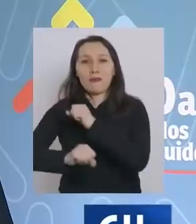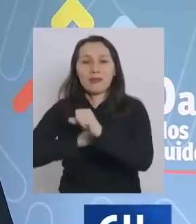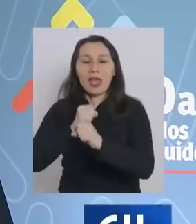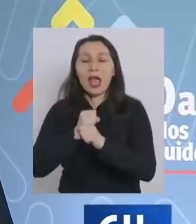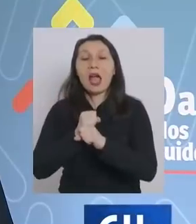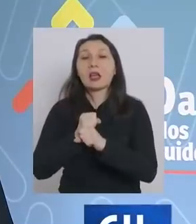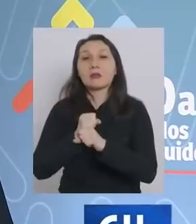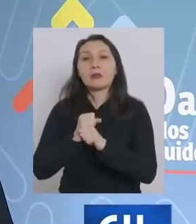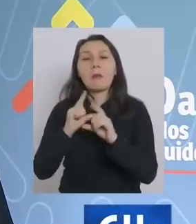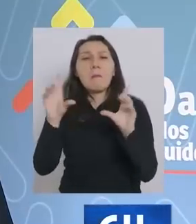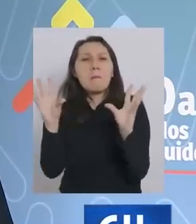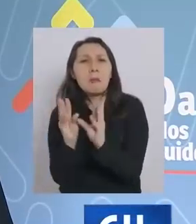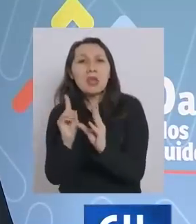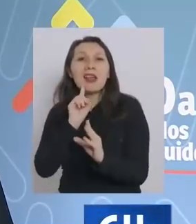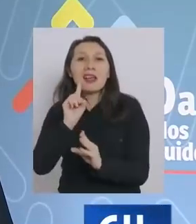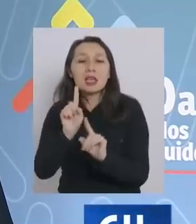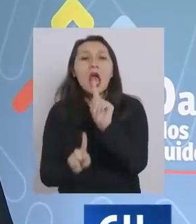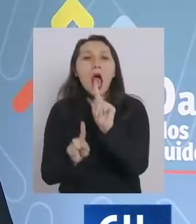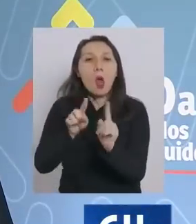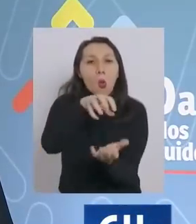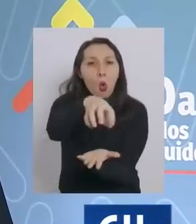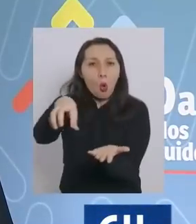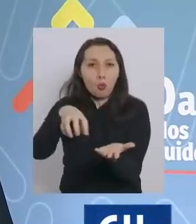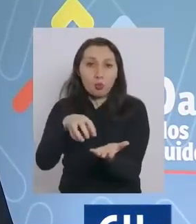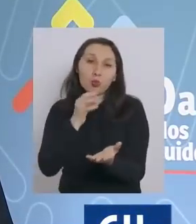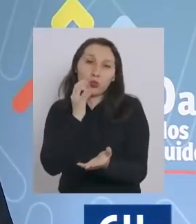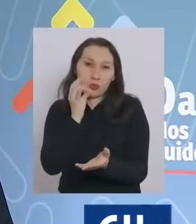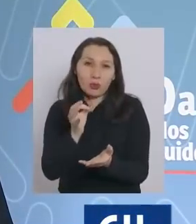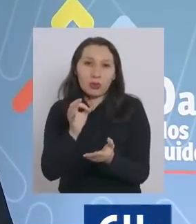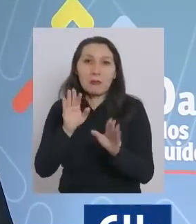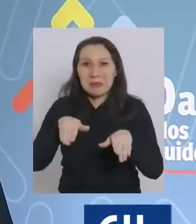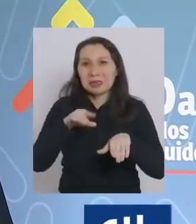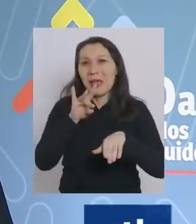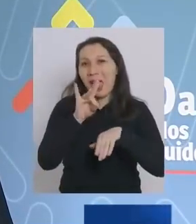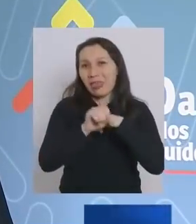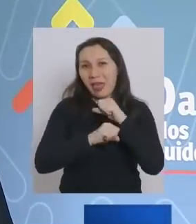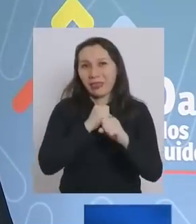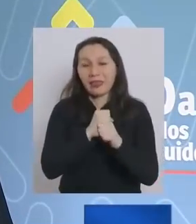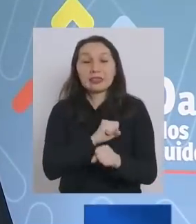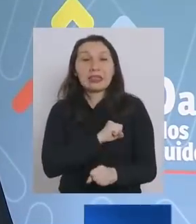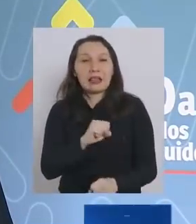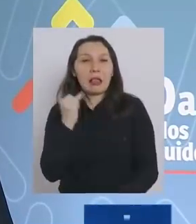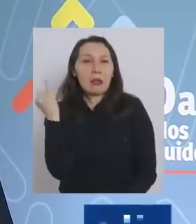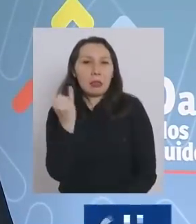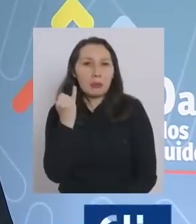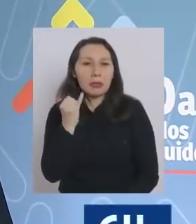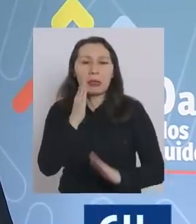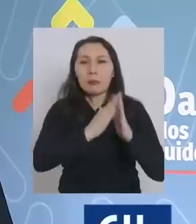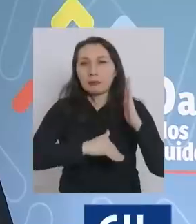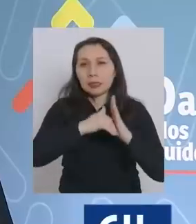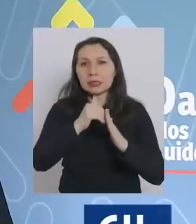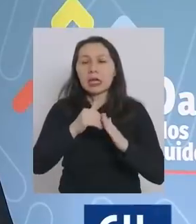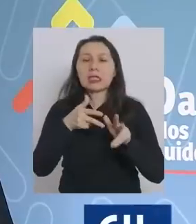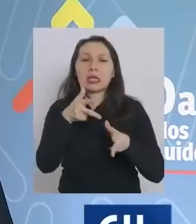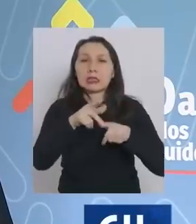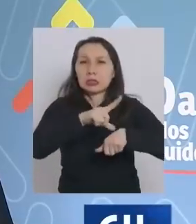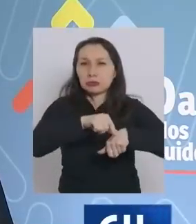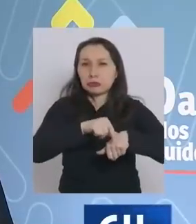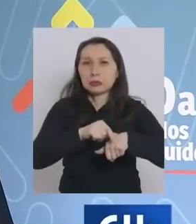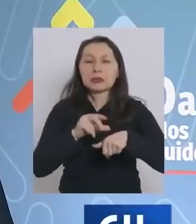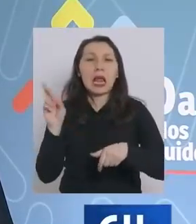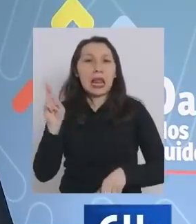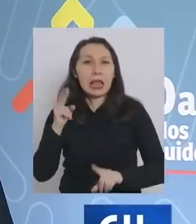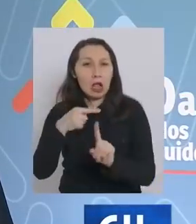la cobertura más baja se ve en algunas comunas en relación a estas edades Santiago Independencia La Pintana Estación Central y